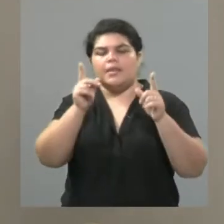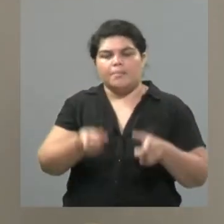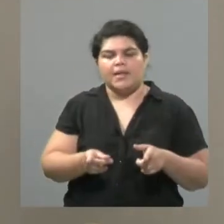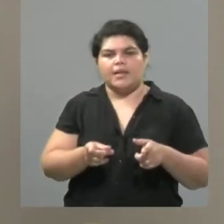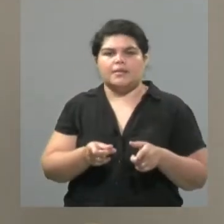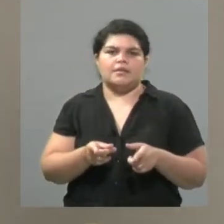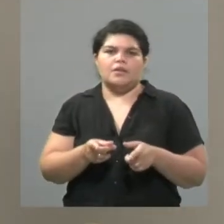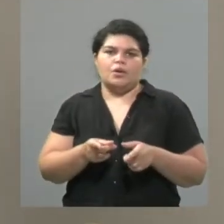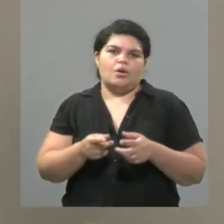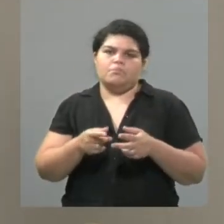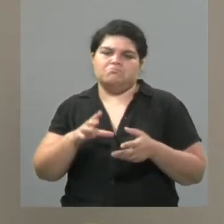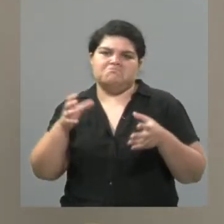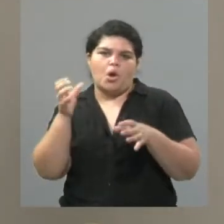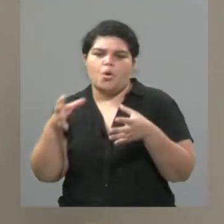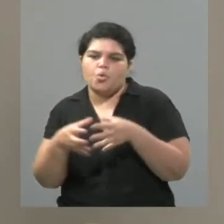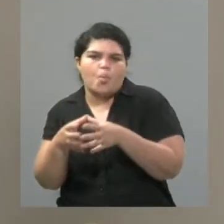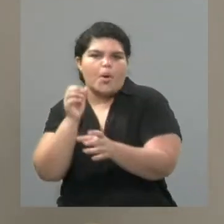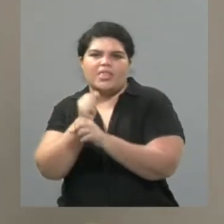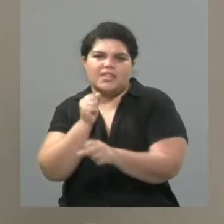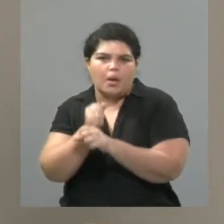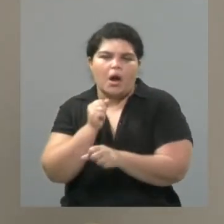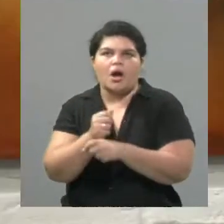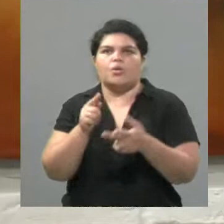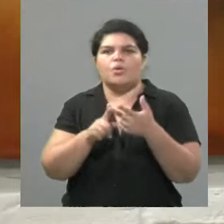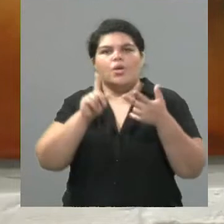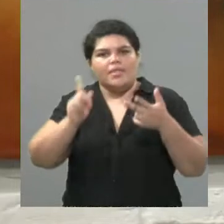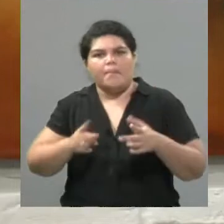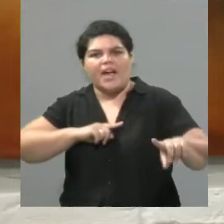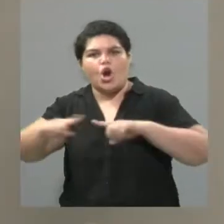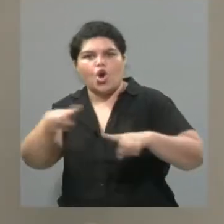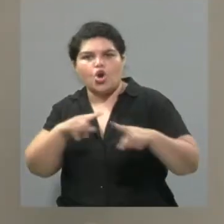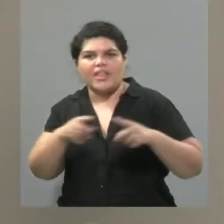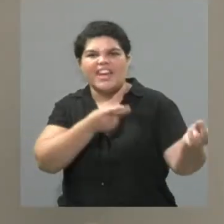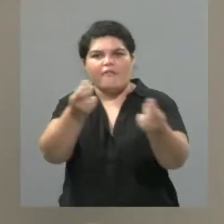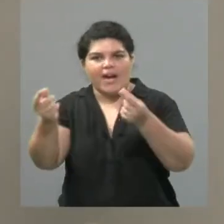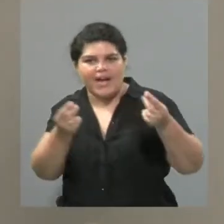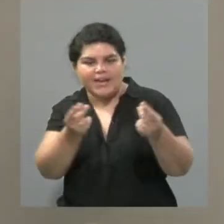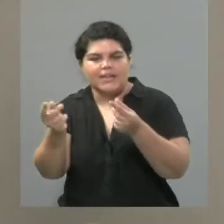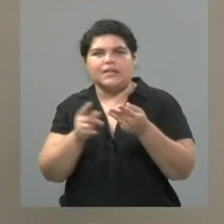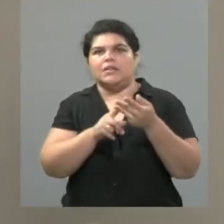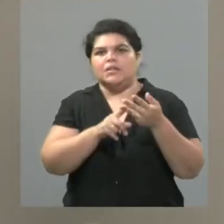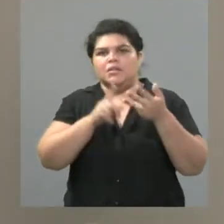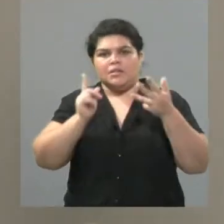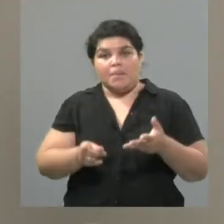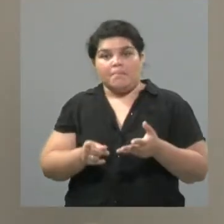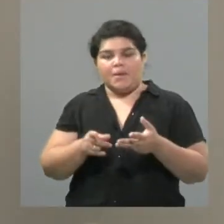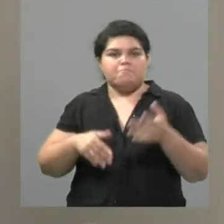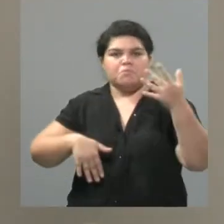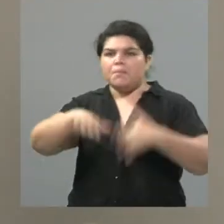montando espectáculos, coreografías. Entonces, tuvimos la oportunidad también de trabajar para uno de los festivales más importantes que tiene